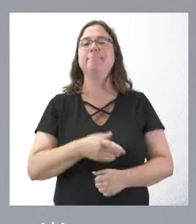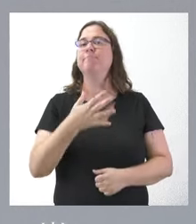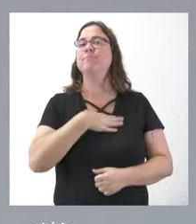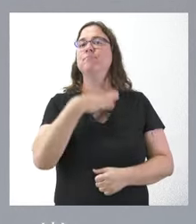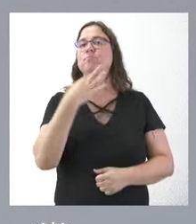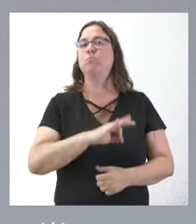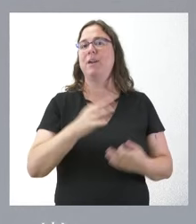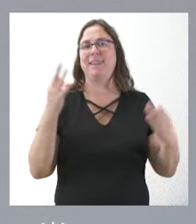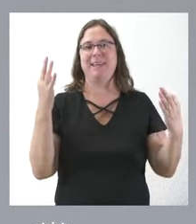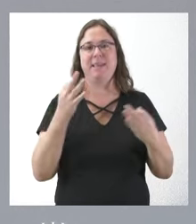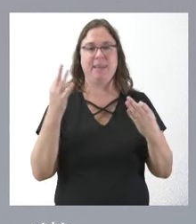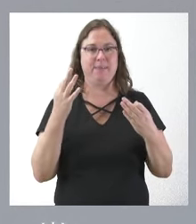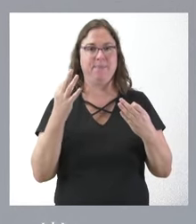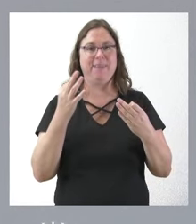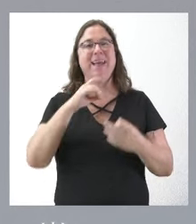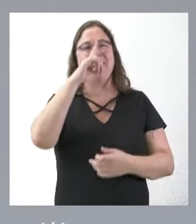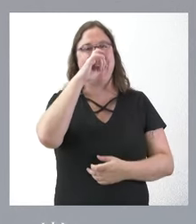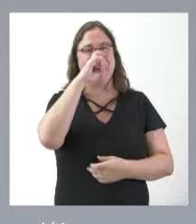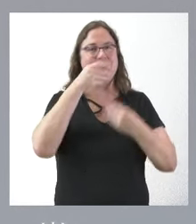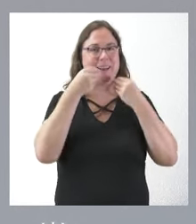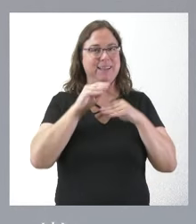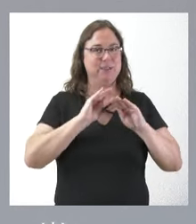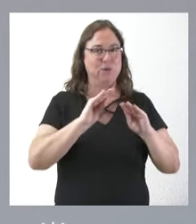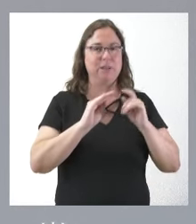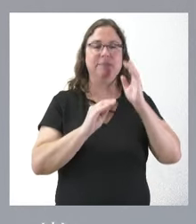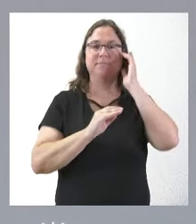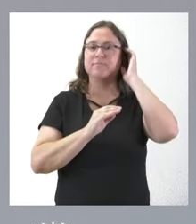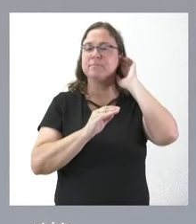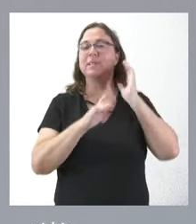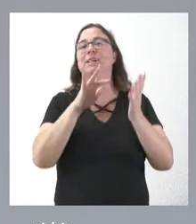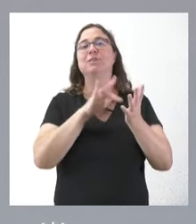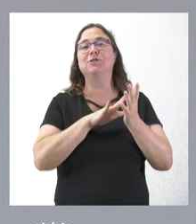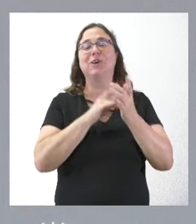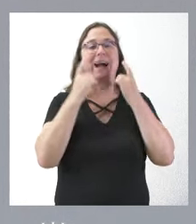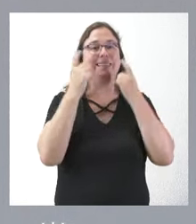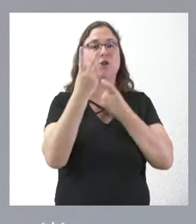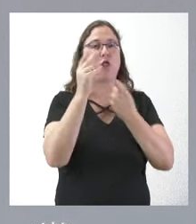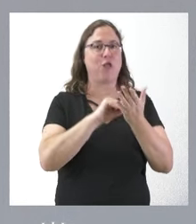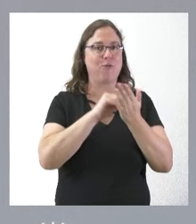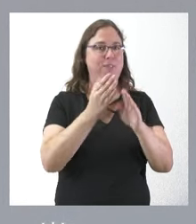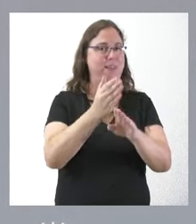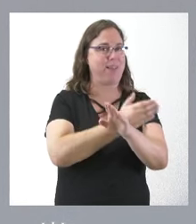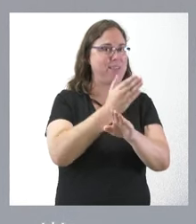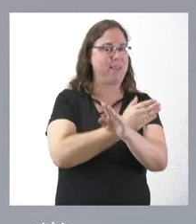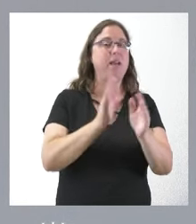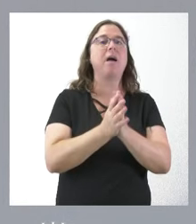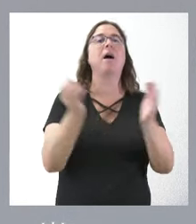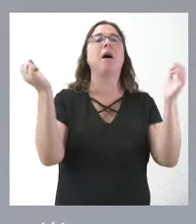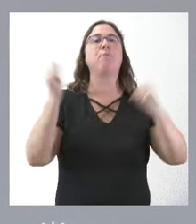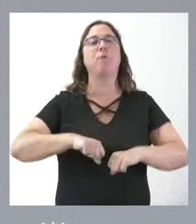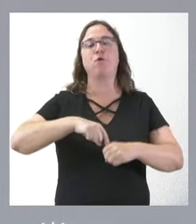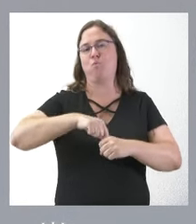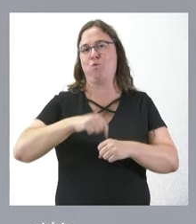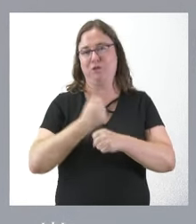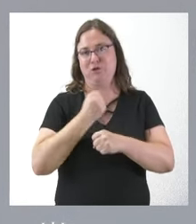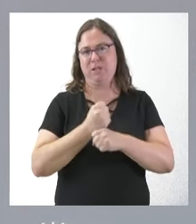bueno hacer un breve recordatorio de la historia que lo ha precedido. Hubo dos intentos previos de aprobación de relaciones de puestos de